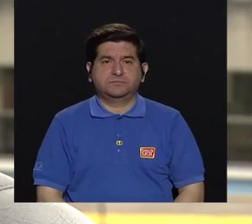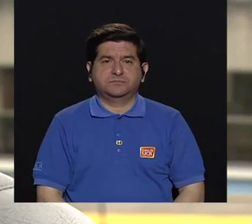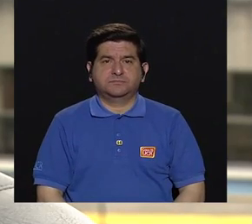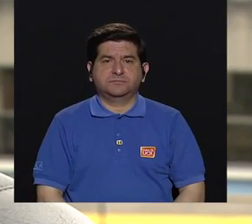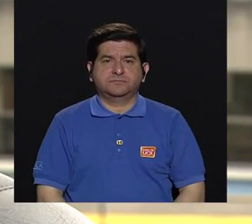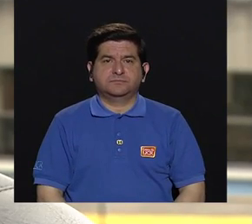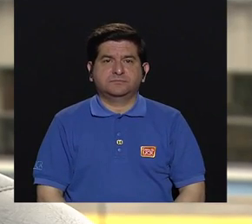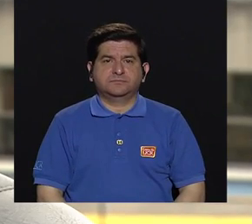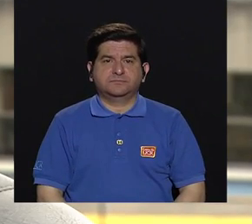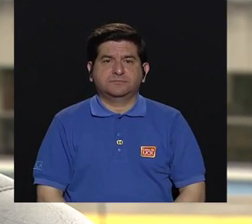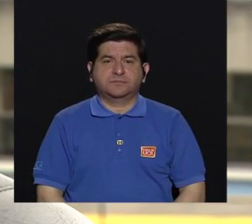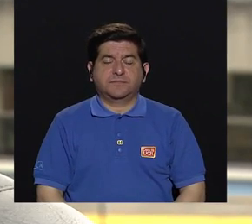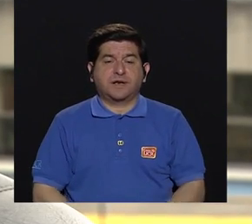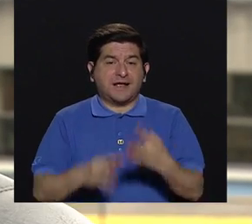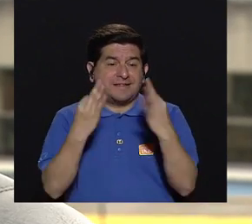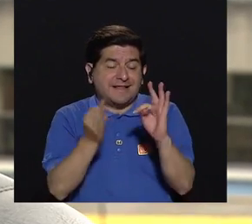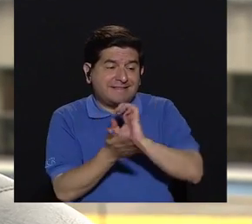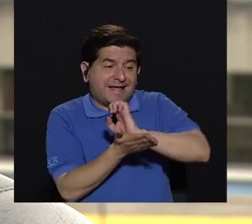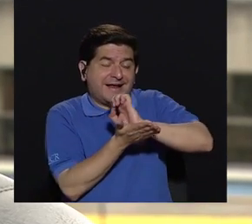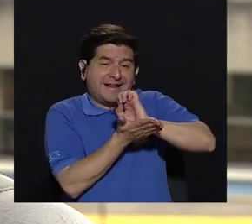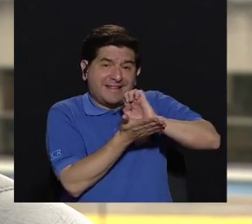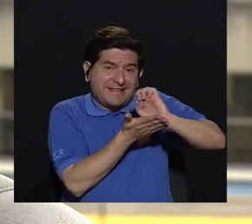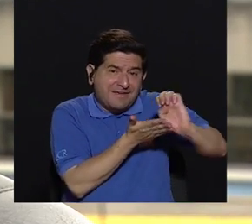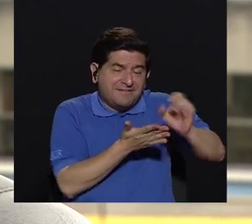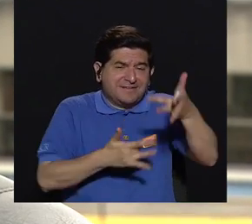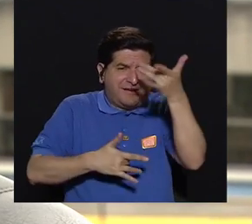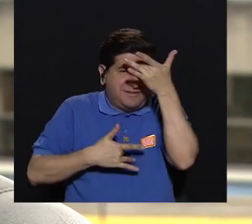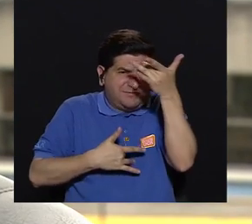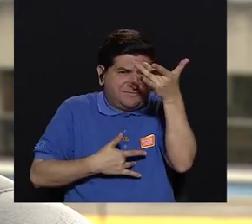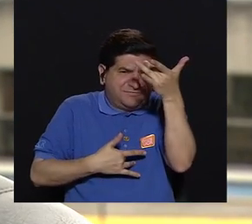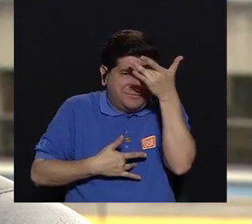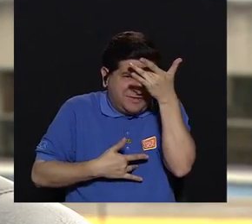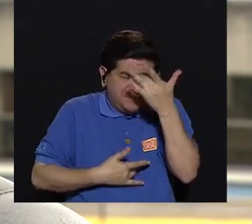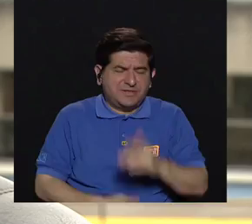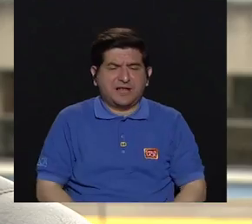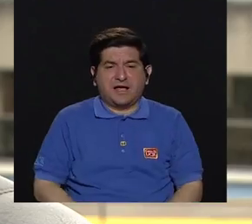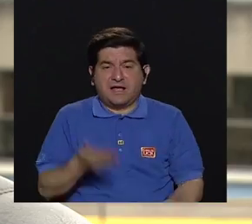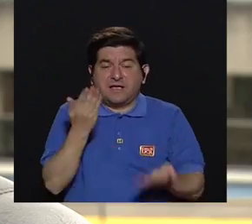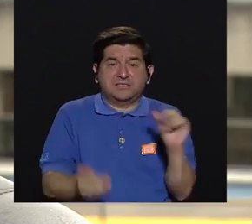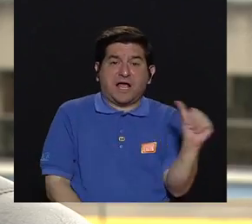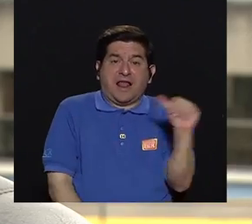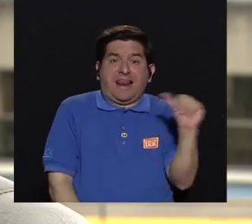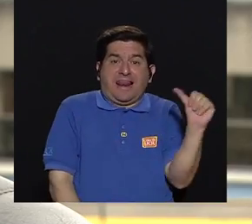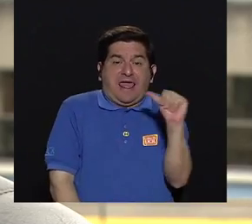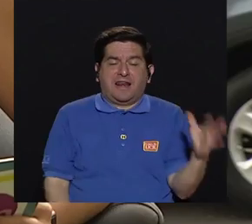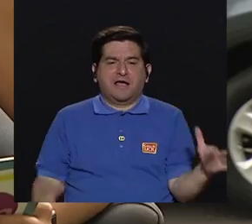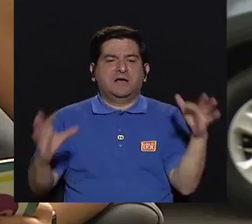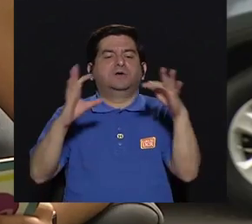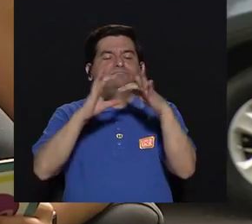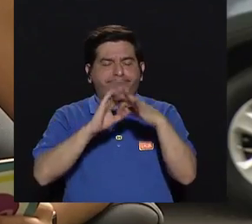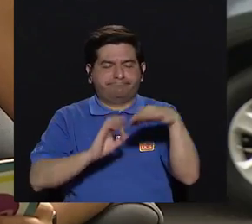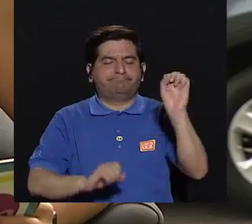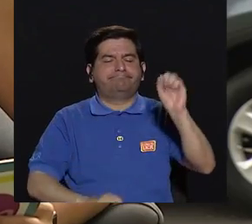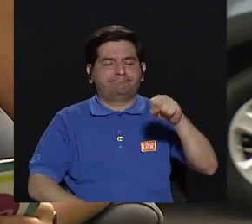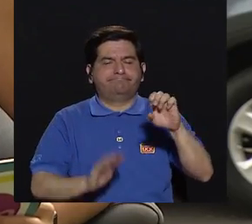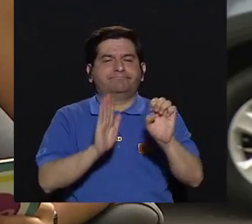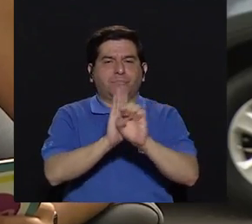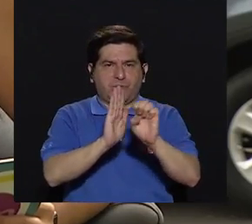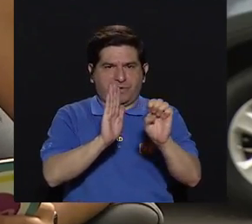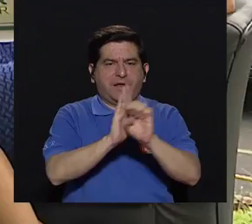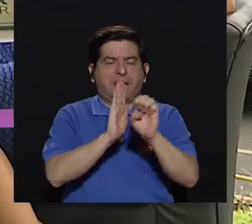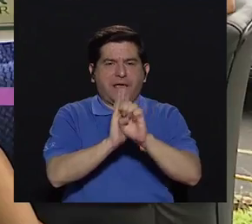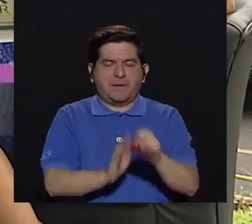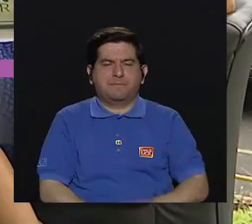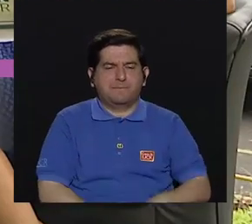prevenir enfermedades como alergias, ¿verdad?, que tienen que ver mucho, por